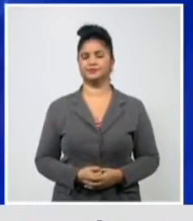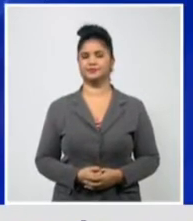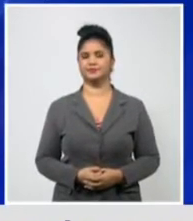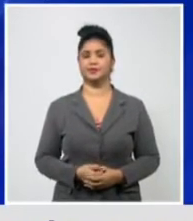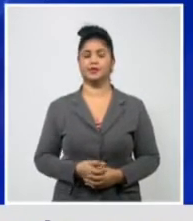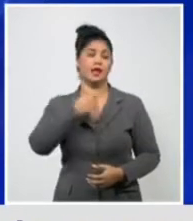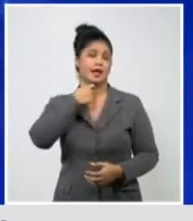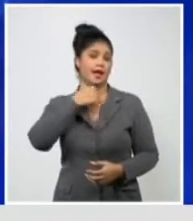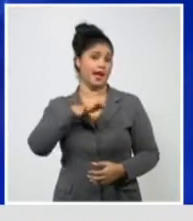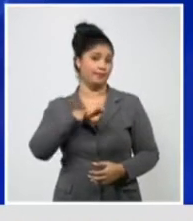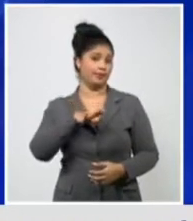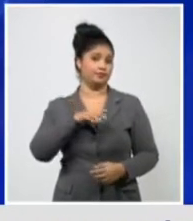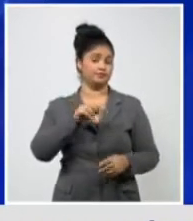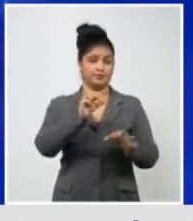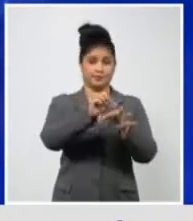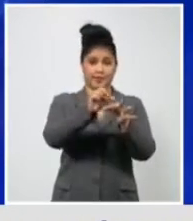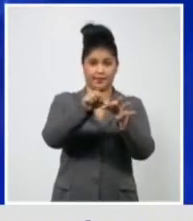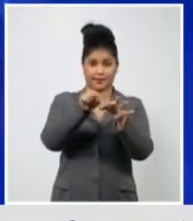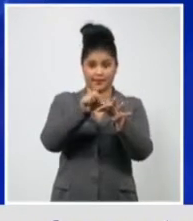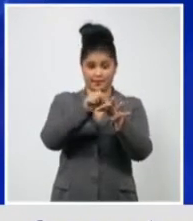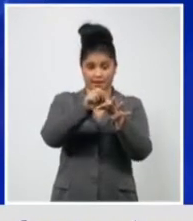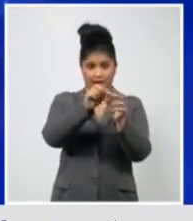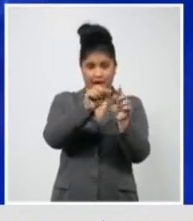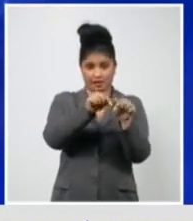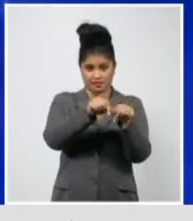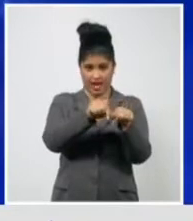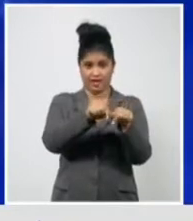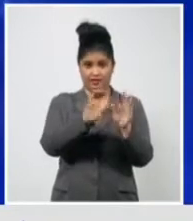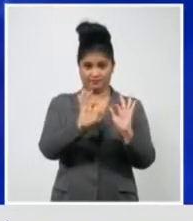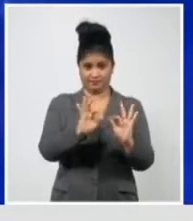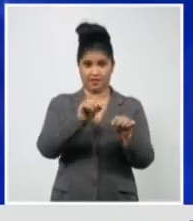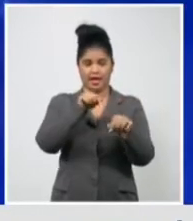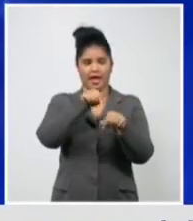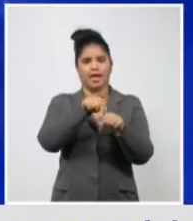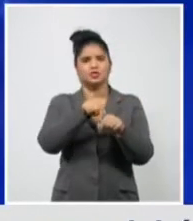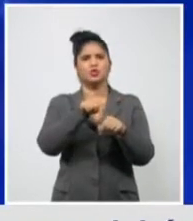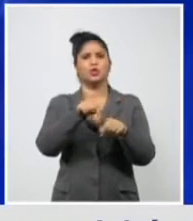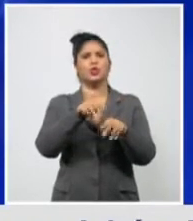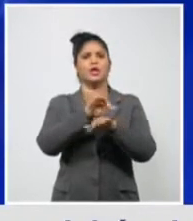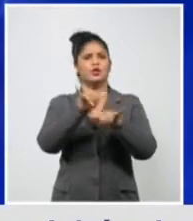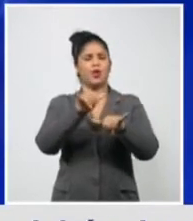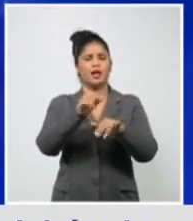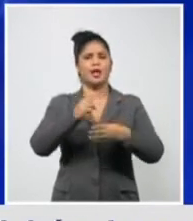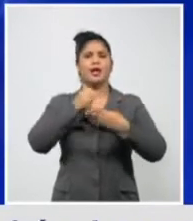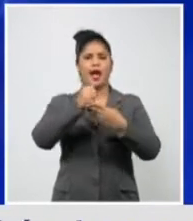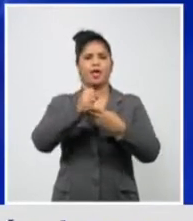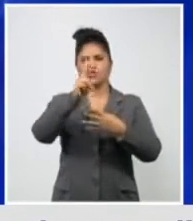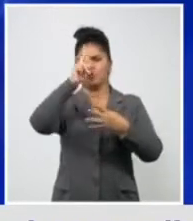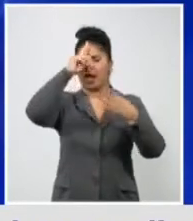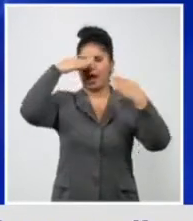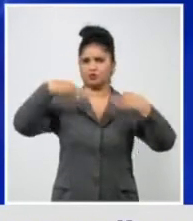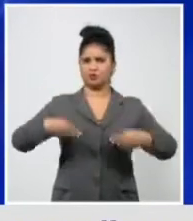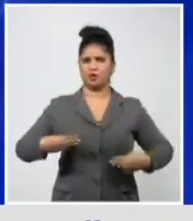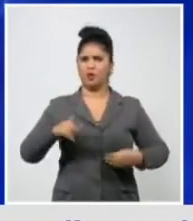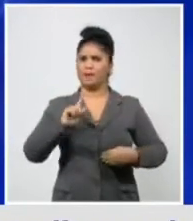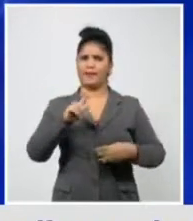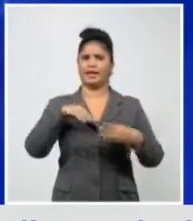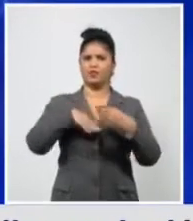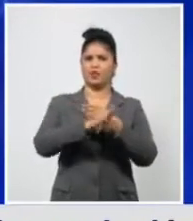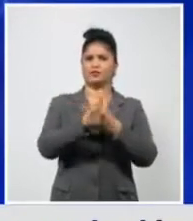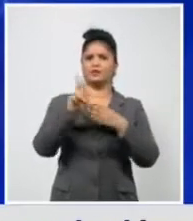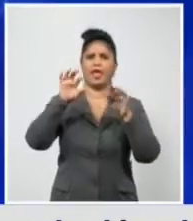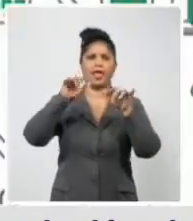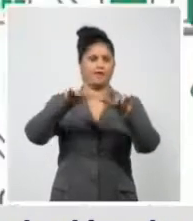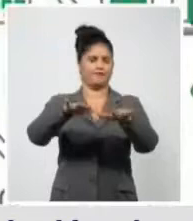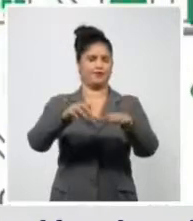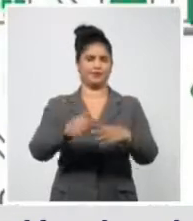sabe que ahí radica, que es una diana para el desarrollo de anticuerpos, si con las mutaciones que hoy traigo, ya yo